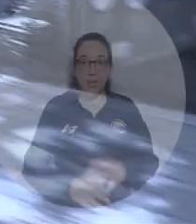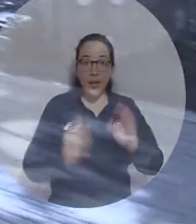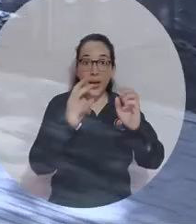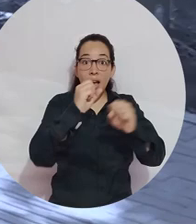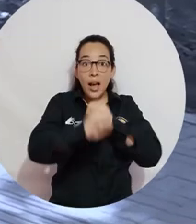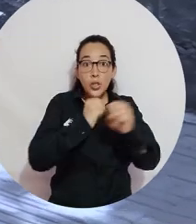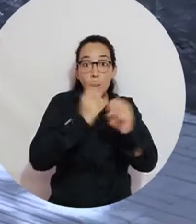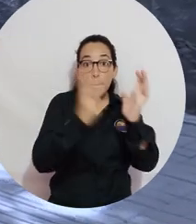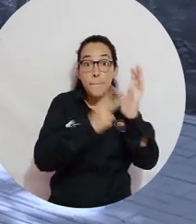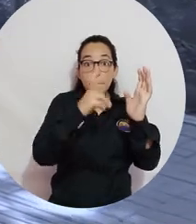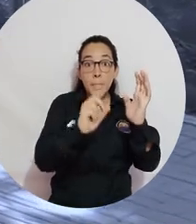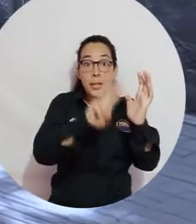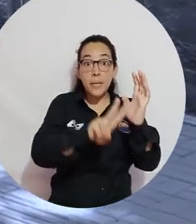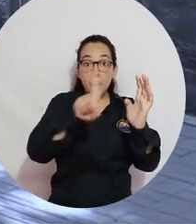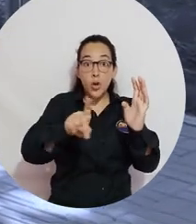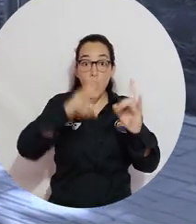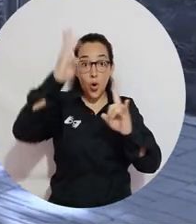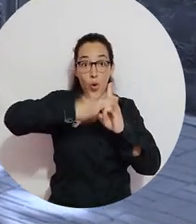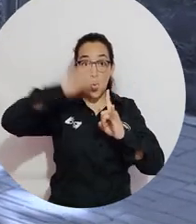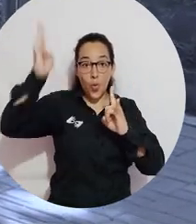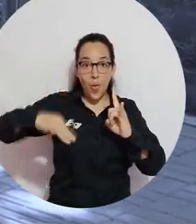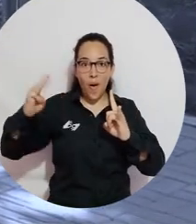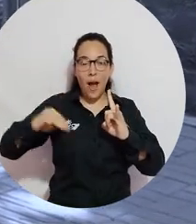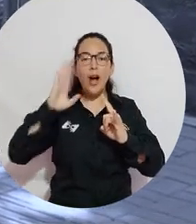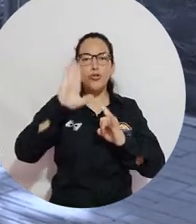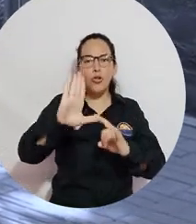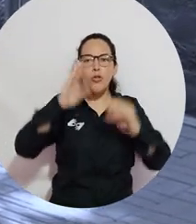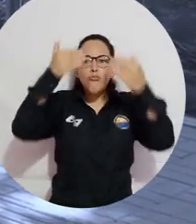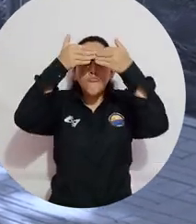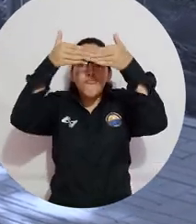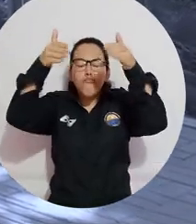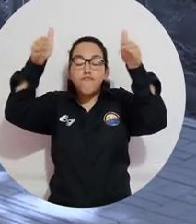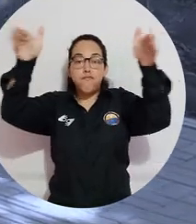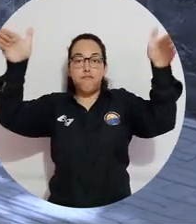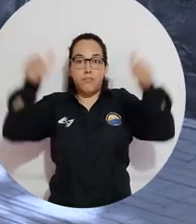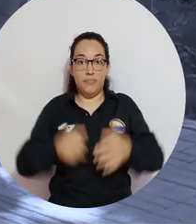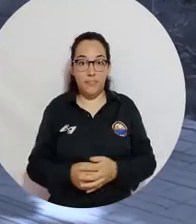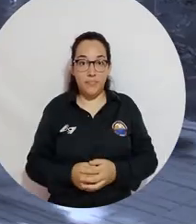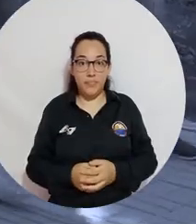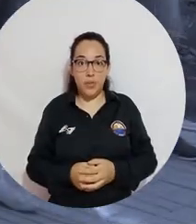En 2021, la Universidad del Magdalena rinde tributo a la democracia.